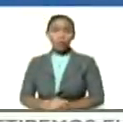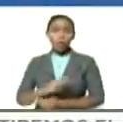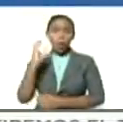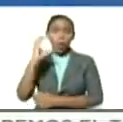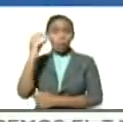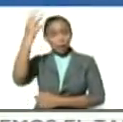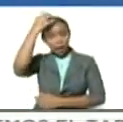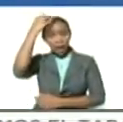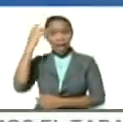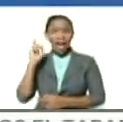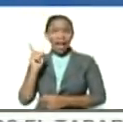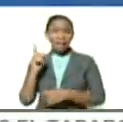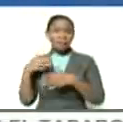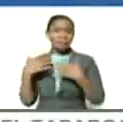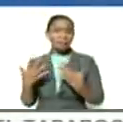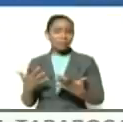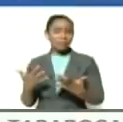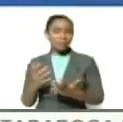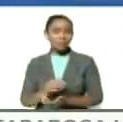así que